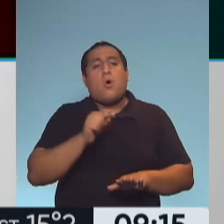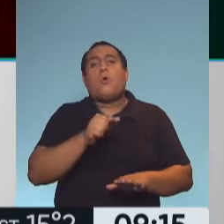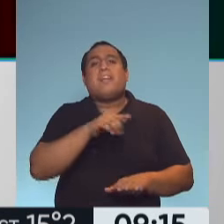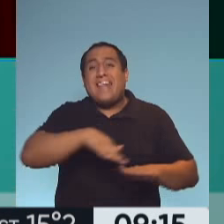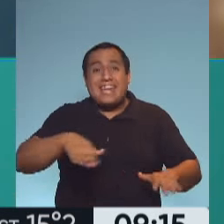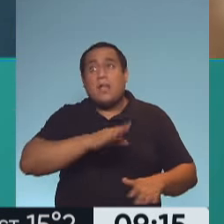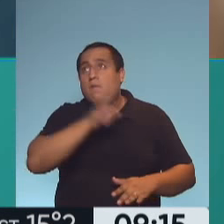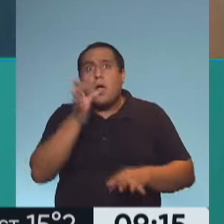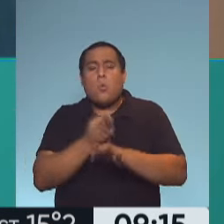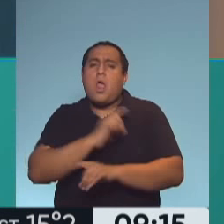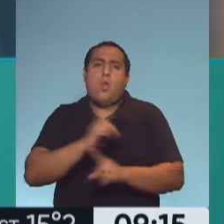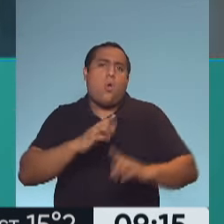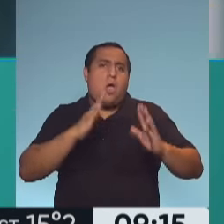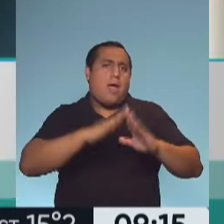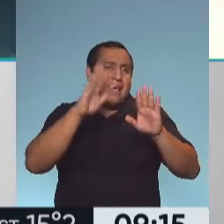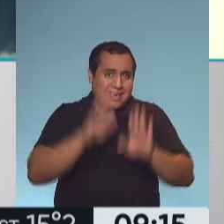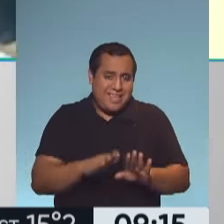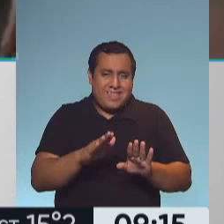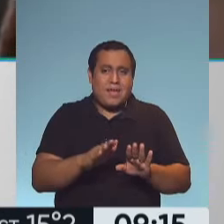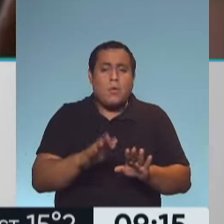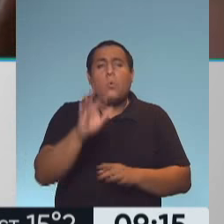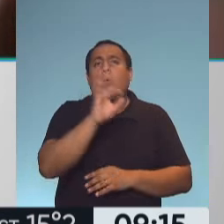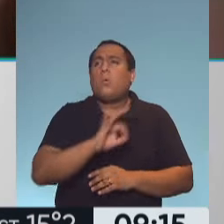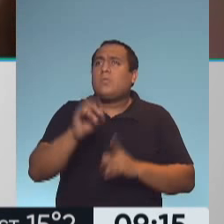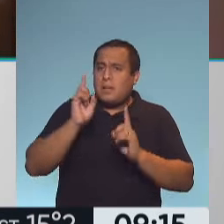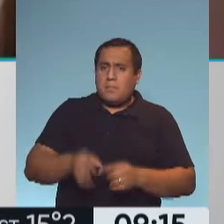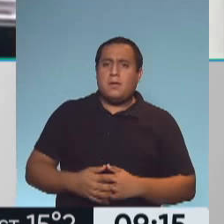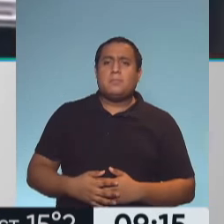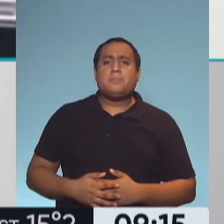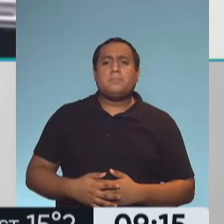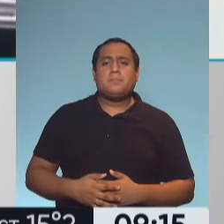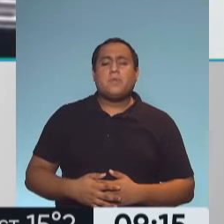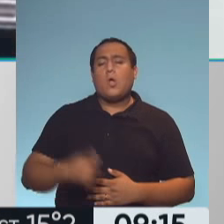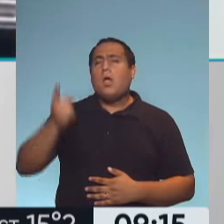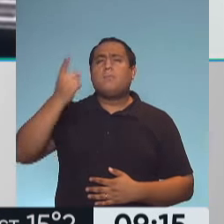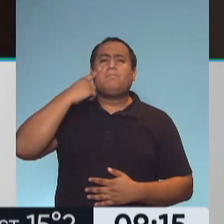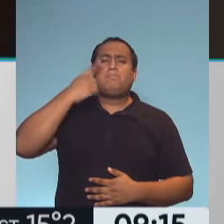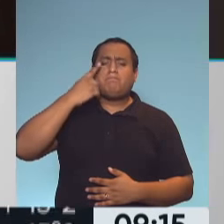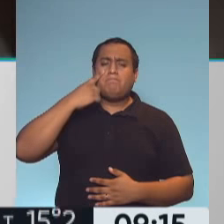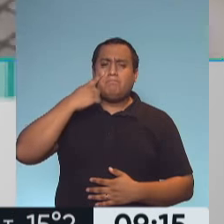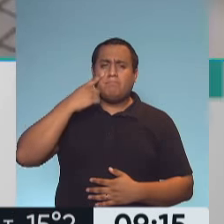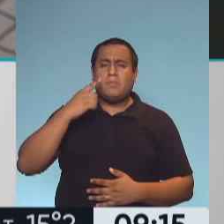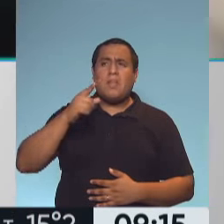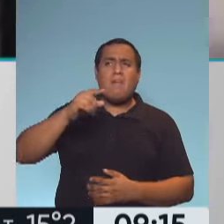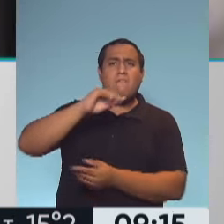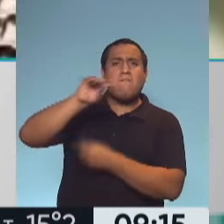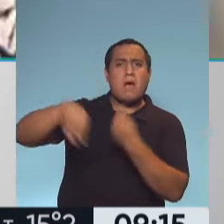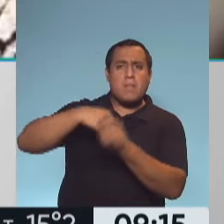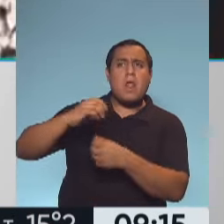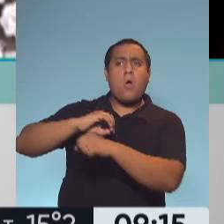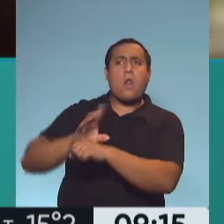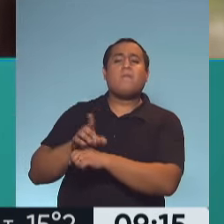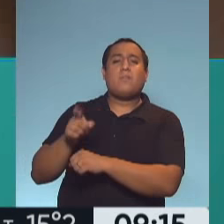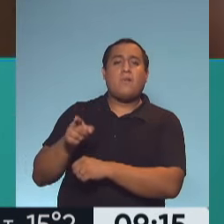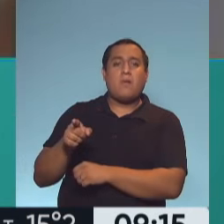colegio, se tienen que quedar en su casa. Si tienen, además, ya conocen que han tenido un familiar con coronavirus,